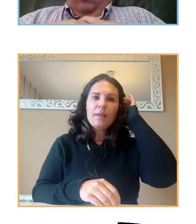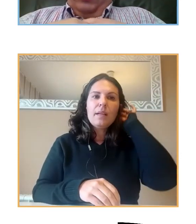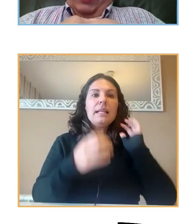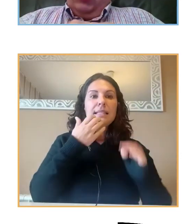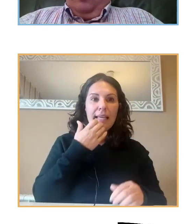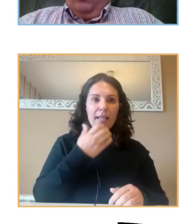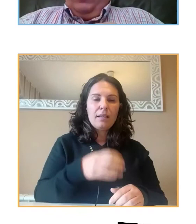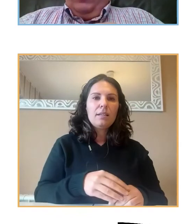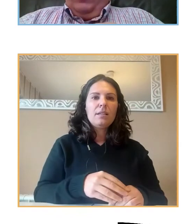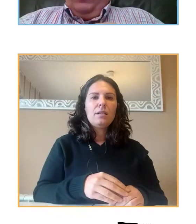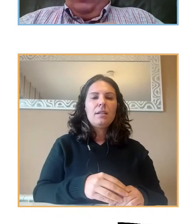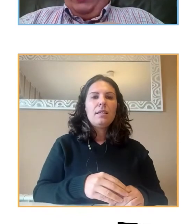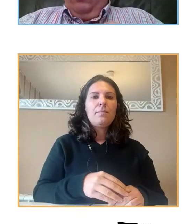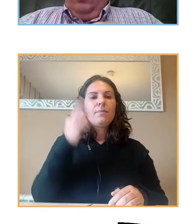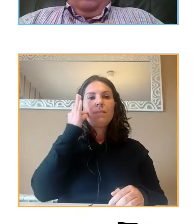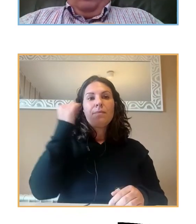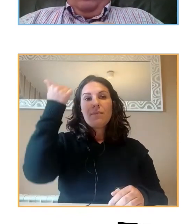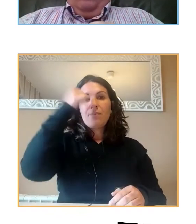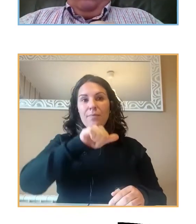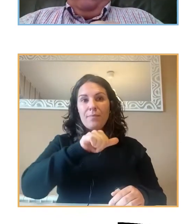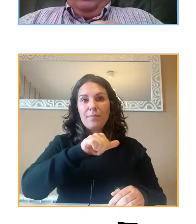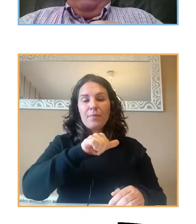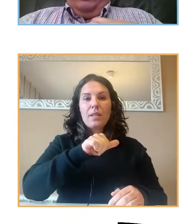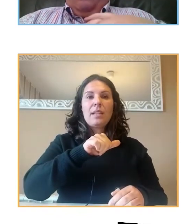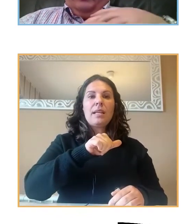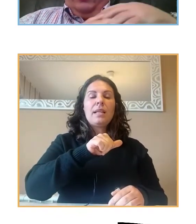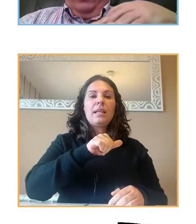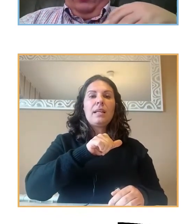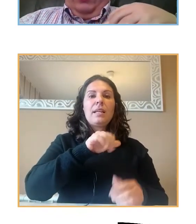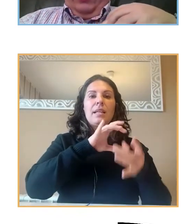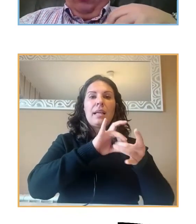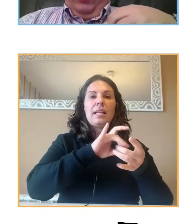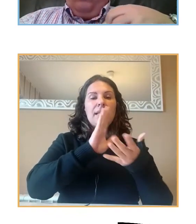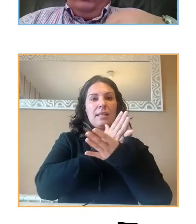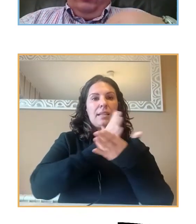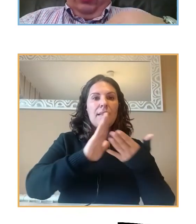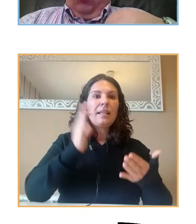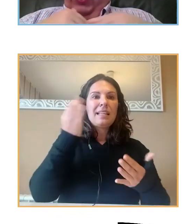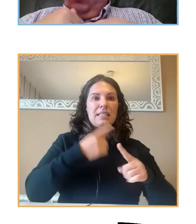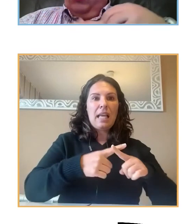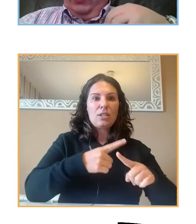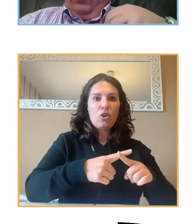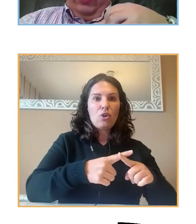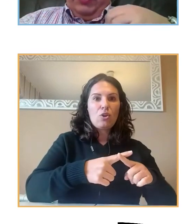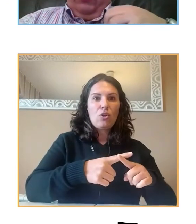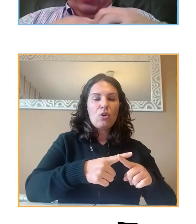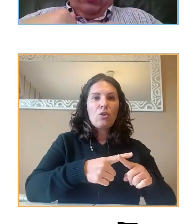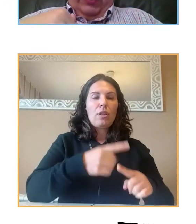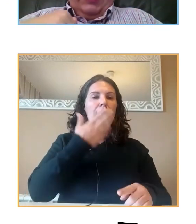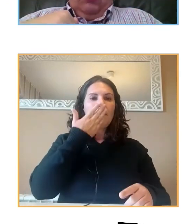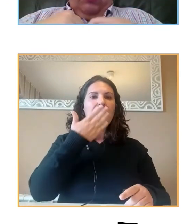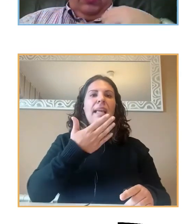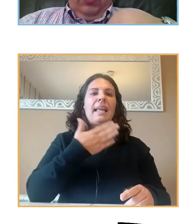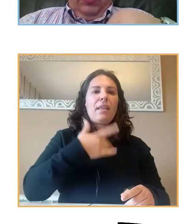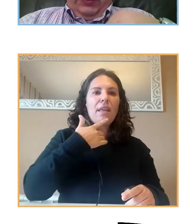cruzando sexo por género, podemos dividir la muestra en aquellos que coinciden su sexo y su género, es decir, chico que